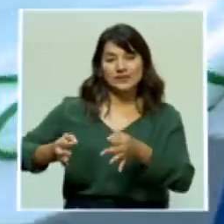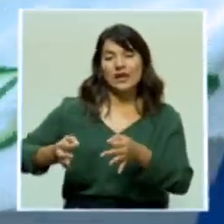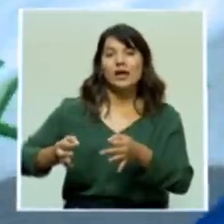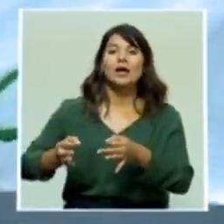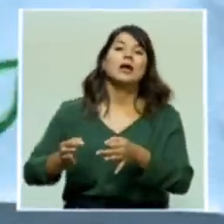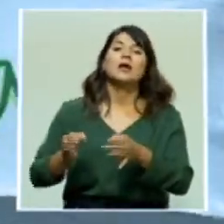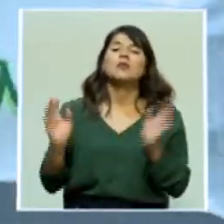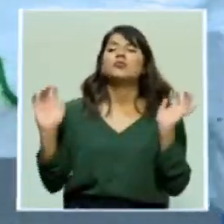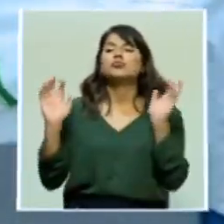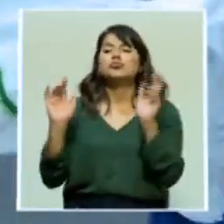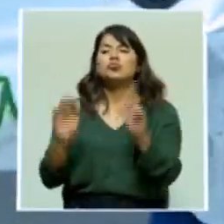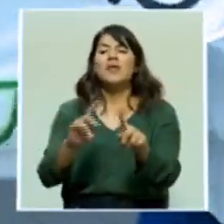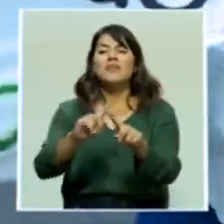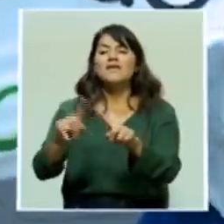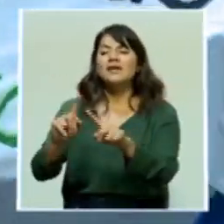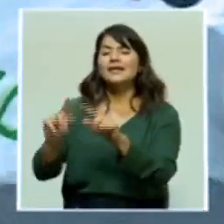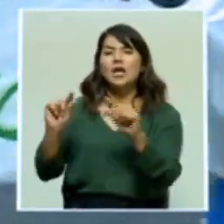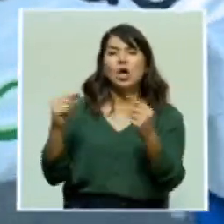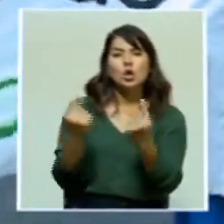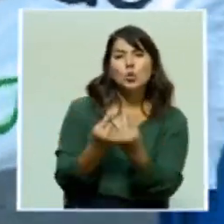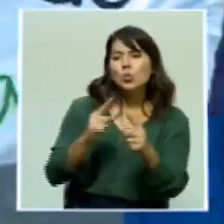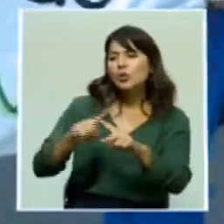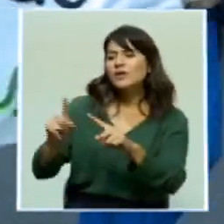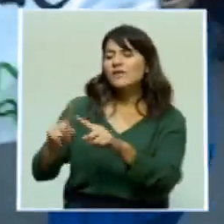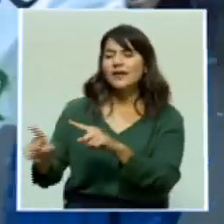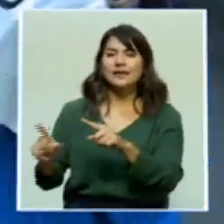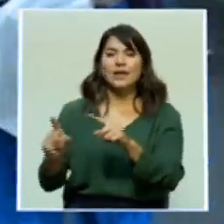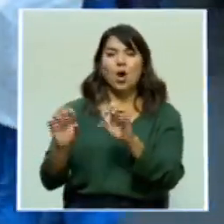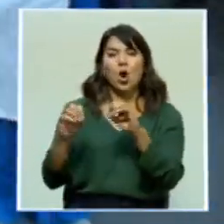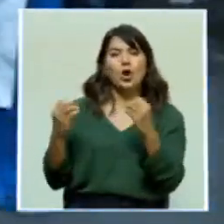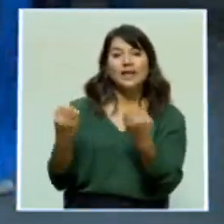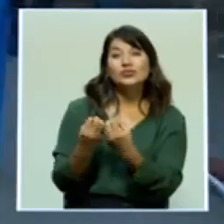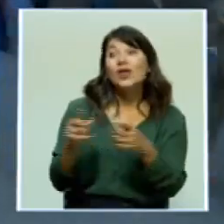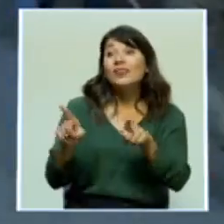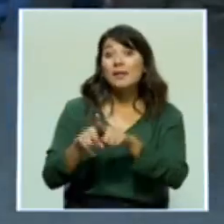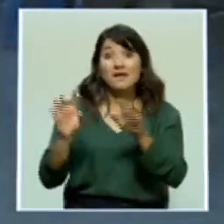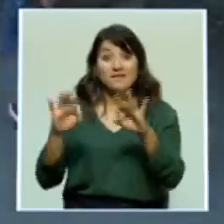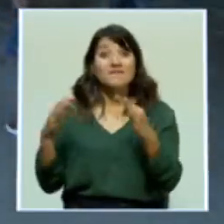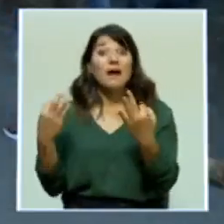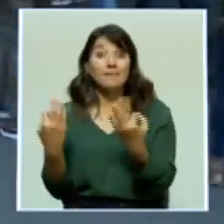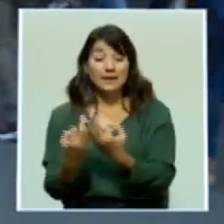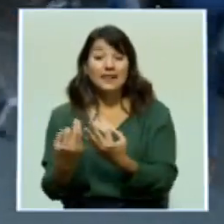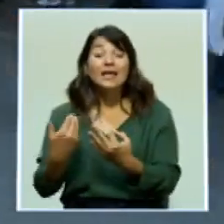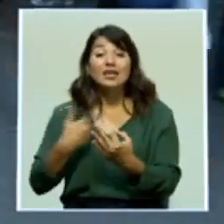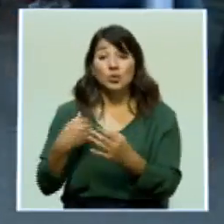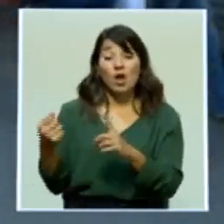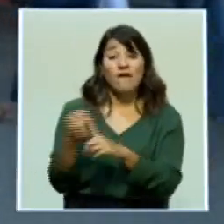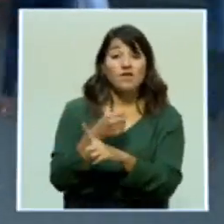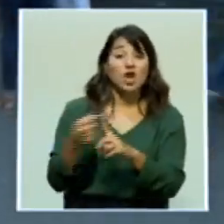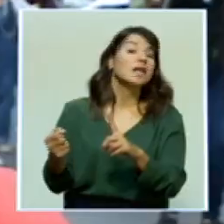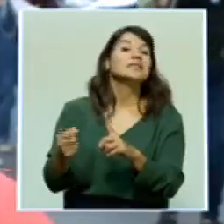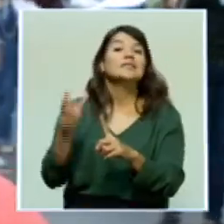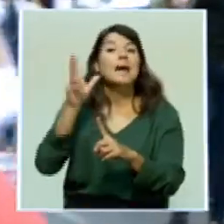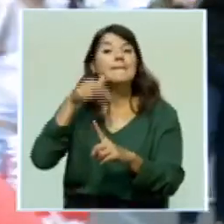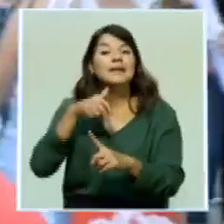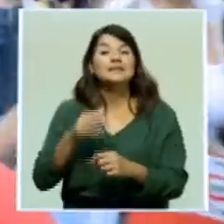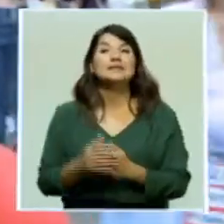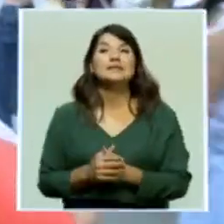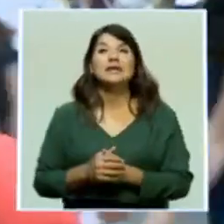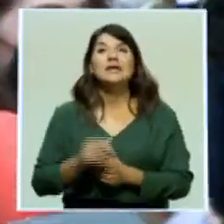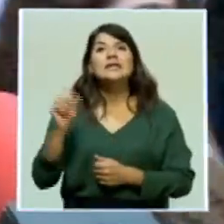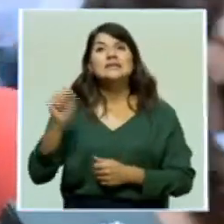presentes colectivos y organizaciones, así como familiares de mujeres que han sido víctimas de la violencia machista. Sí, hoy estamos